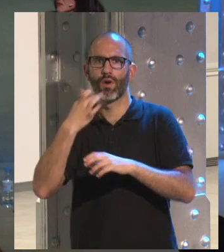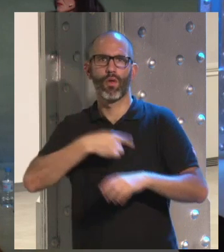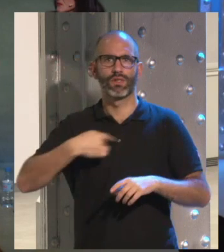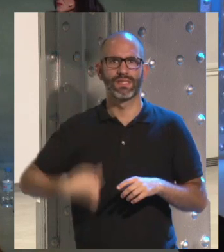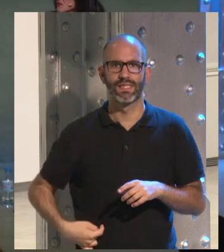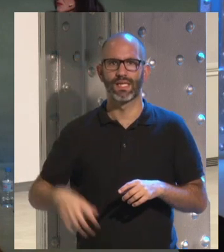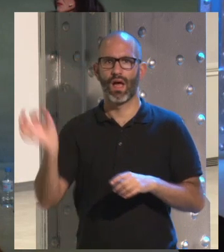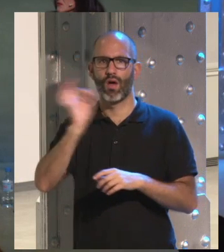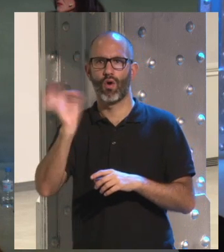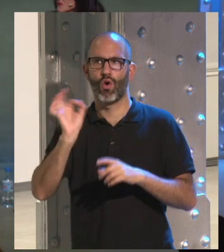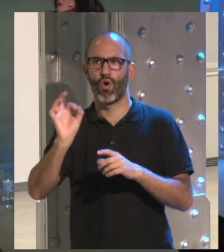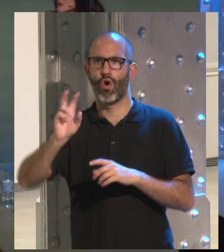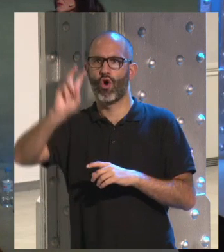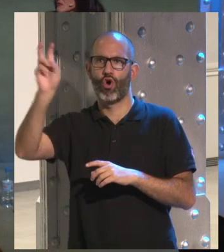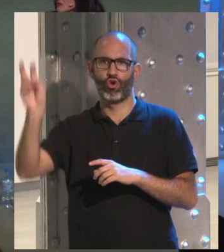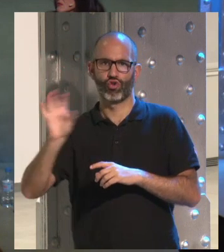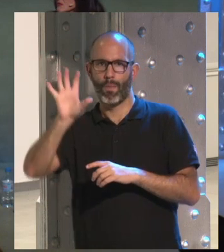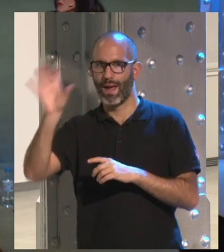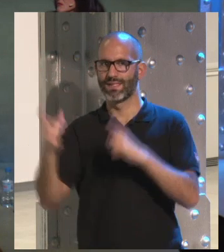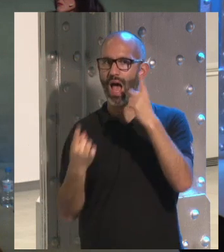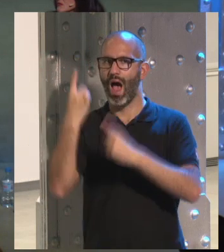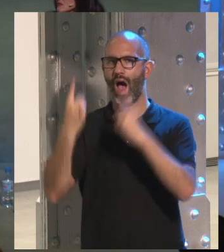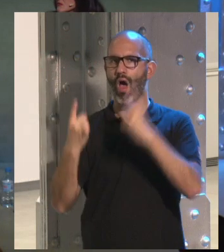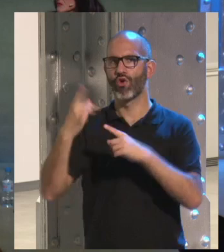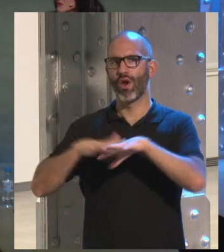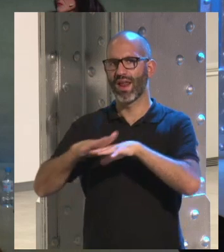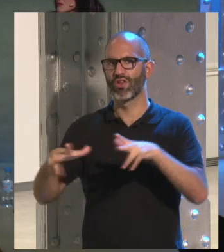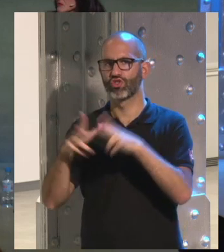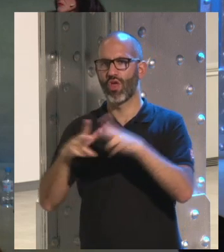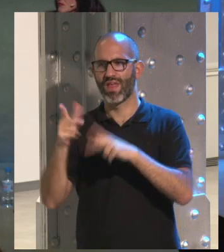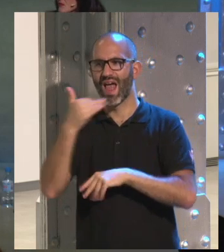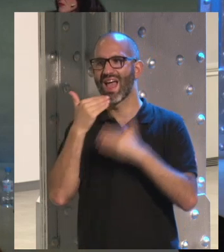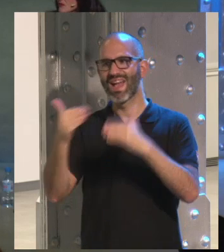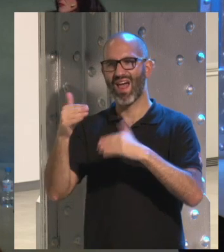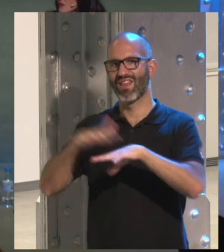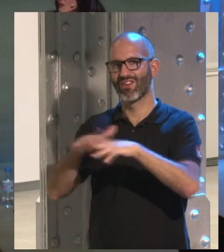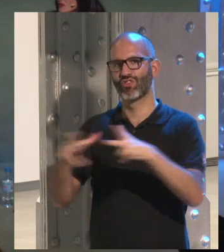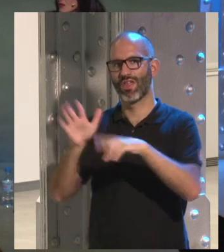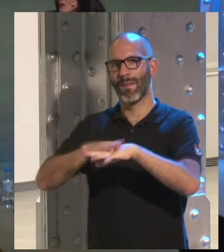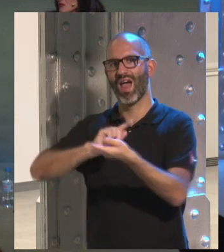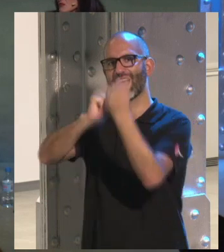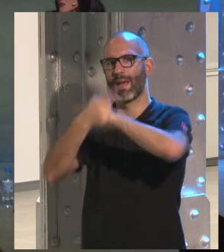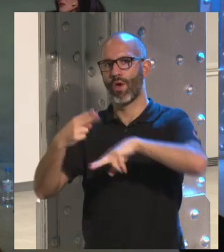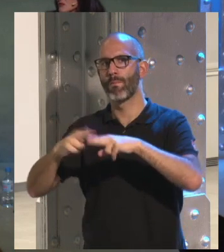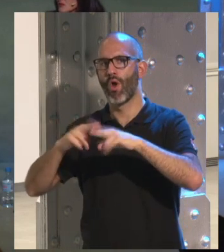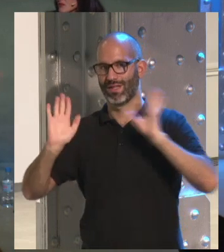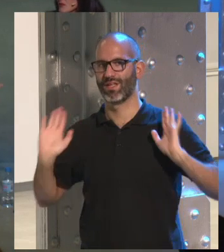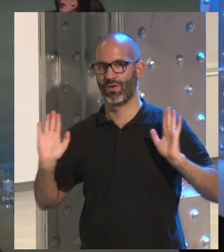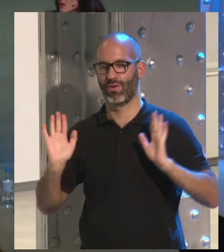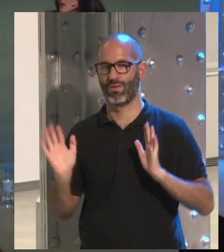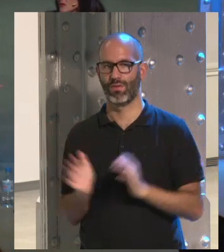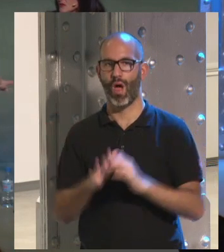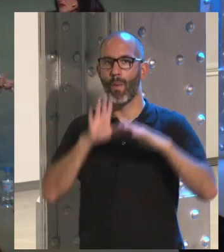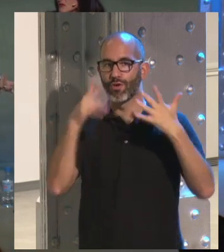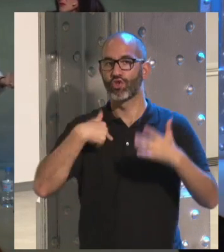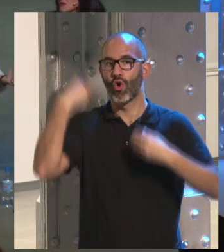China o como pueden ser algunos países en donde las redes sociales han sido fundamentales para hacer cambios políticos así que yo creo